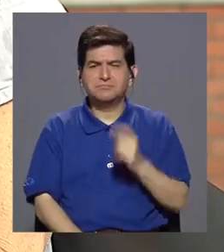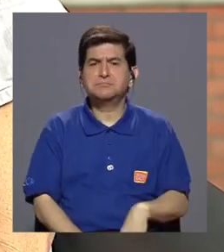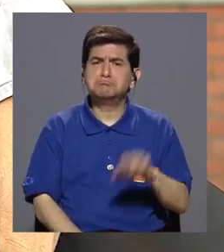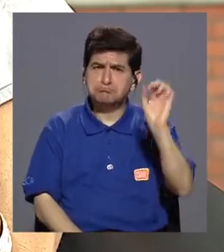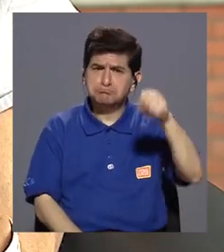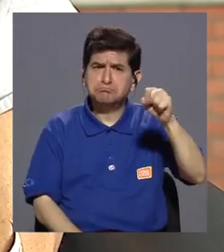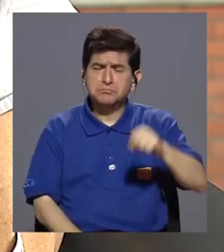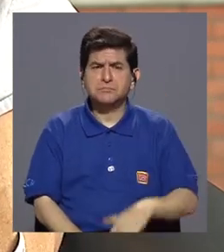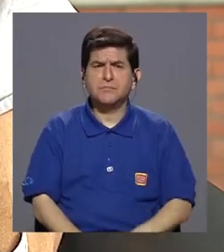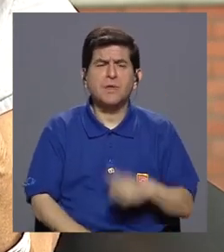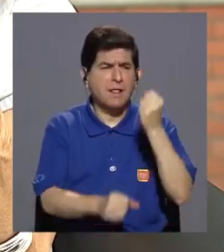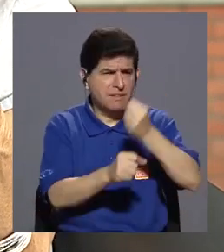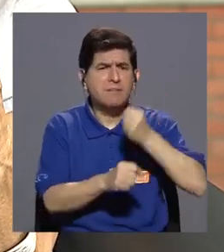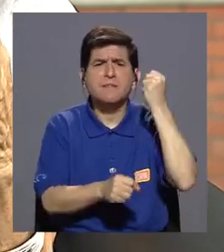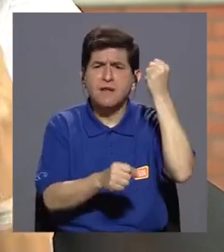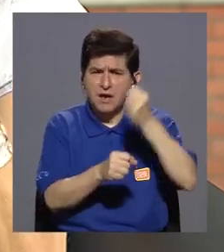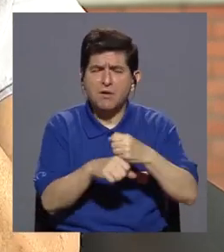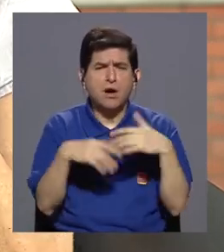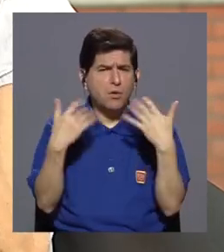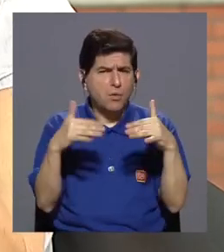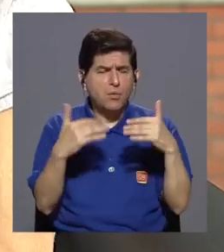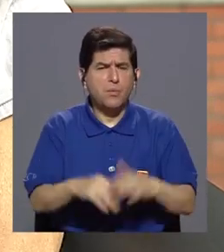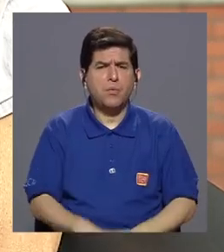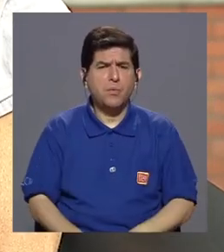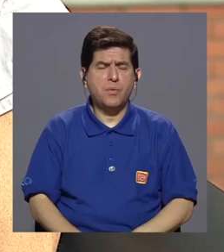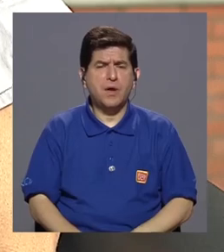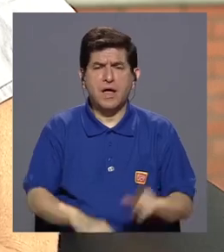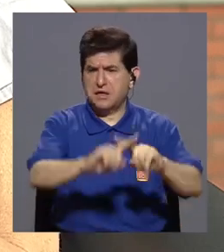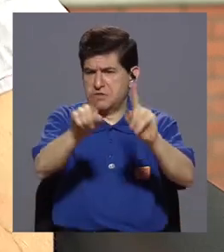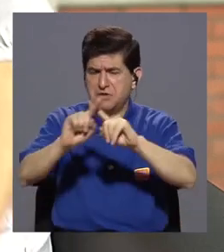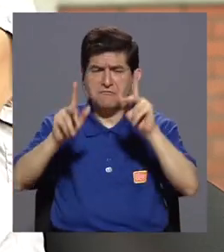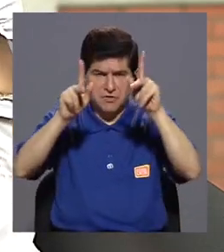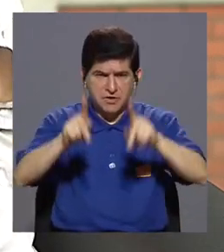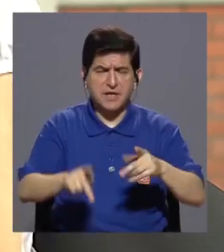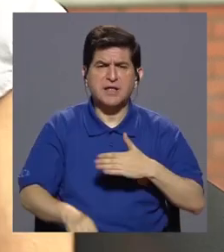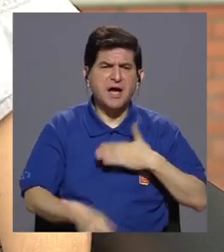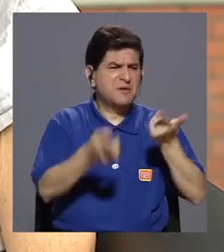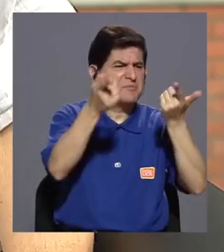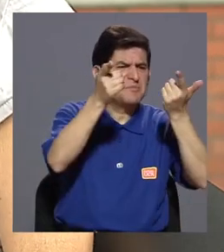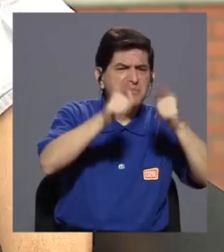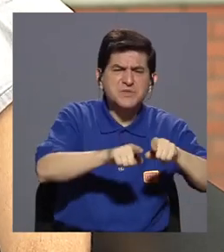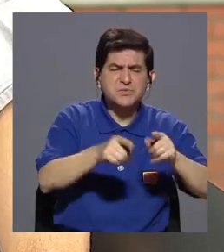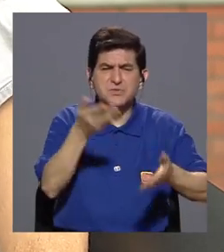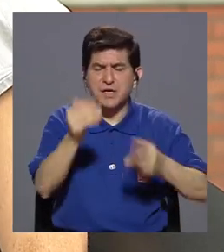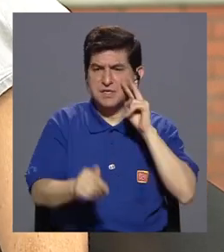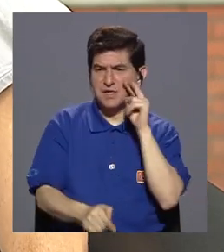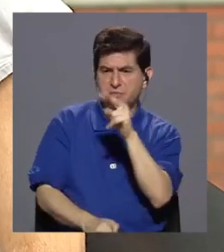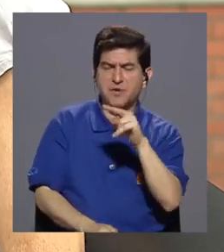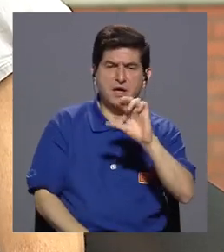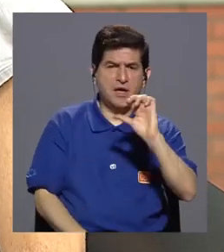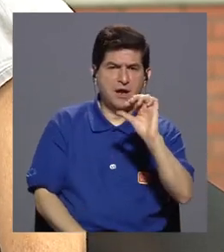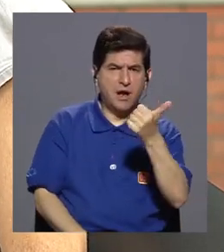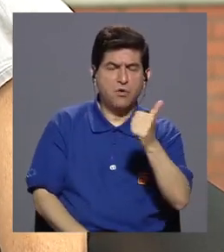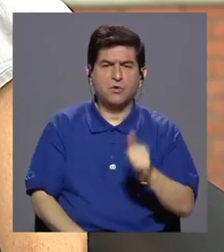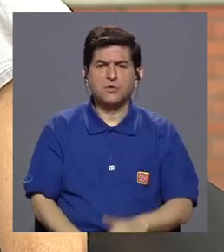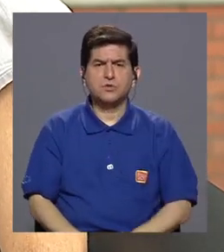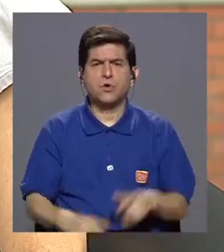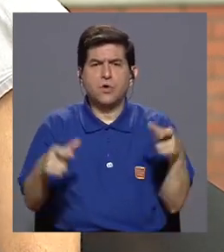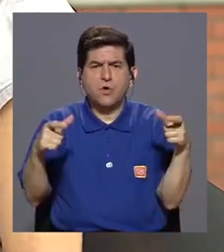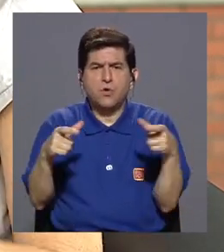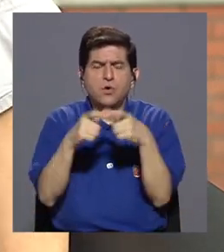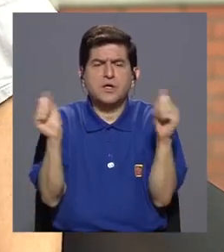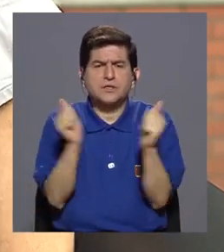comprender. Hay mucho trabajo entre uno y otros. ¿Qué me pasa a mí cuando te veo a ti conectar con